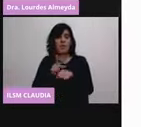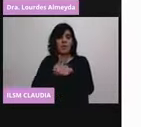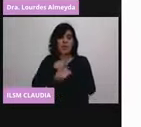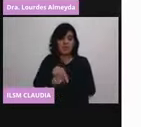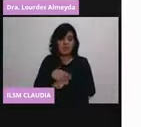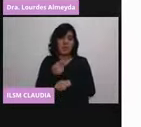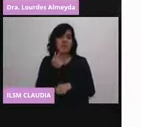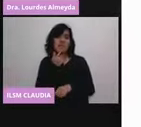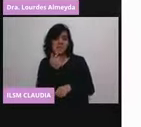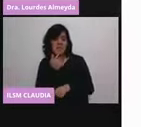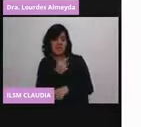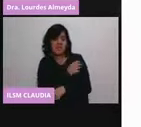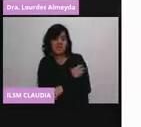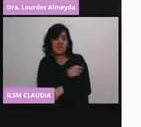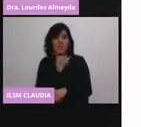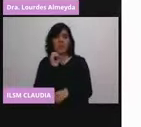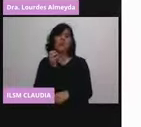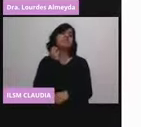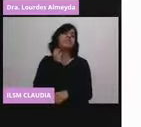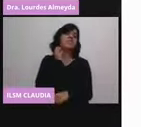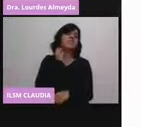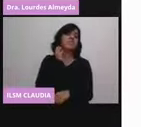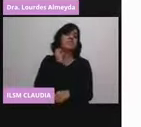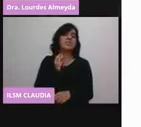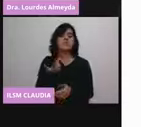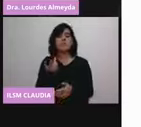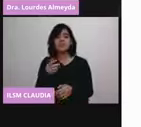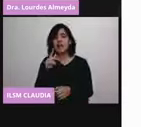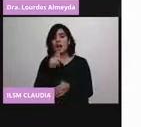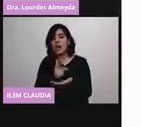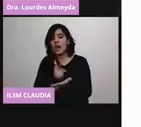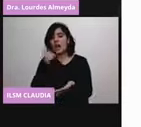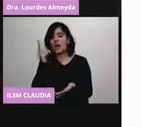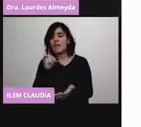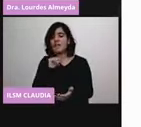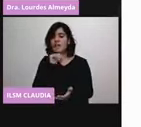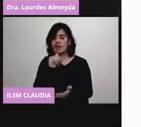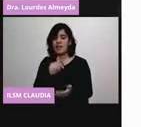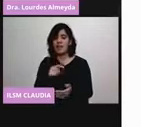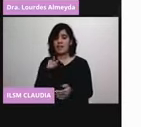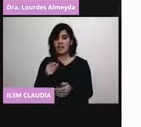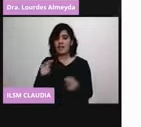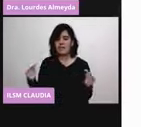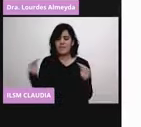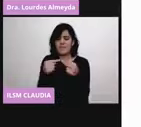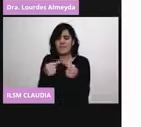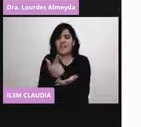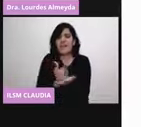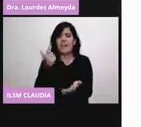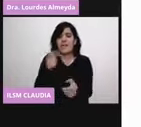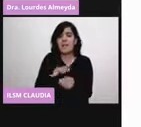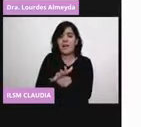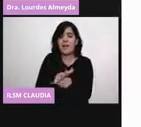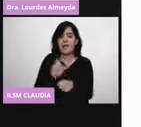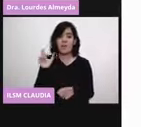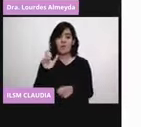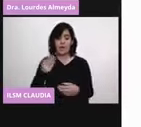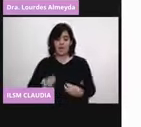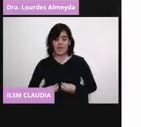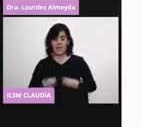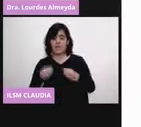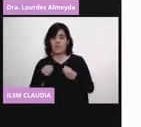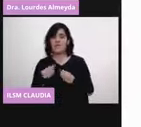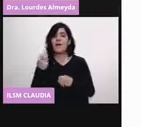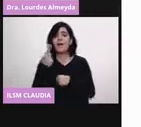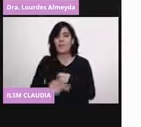salen ronchas no es una anafilaxia grave. Las anafilaxias graves son aquellas que comprometen la vida y que causan el paro